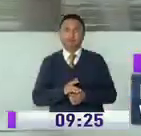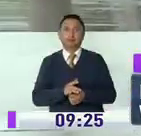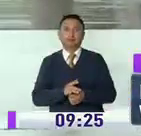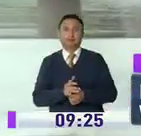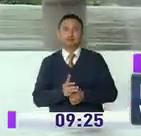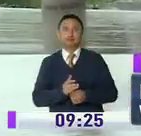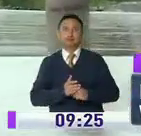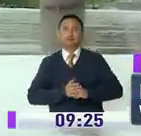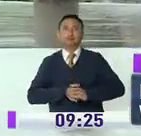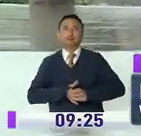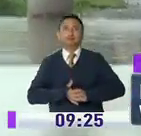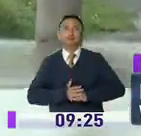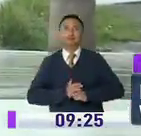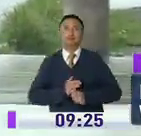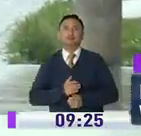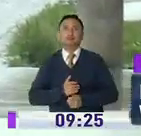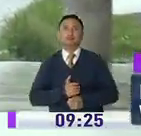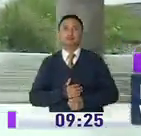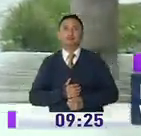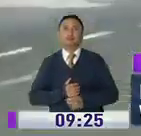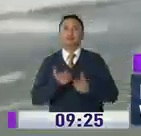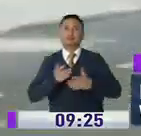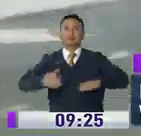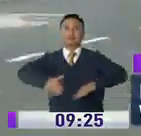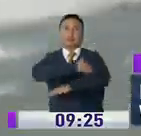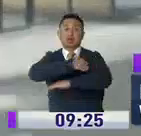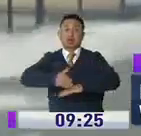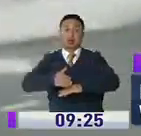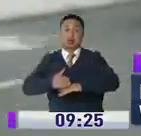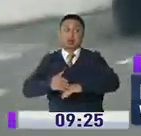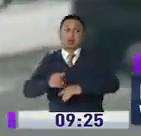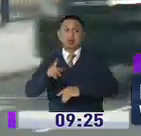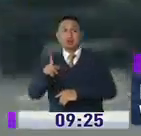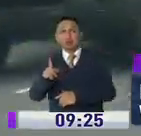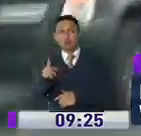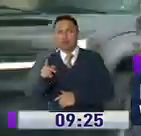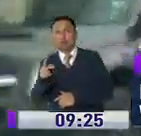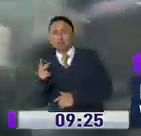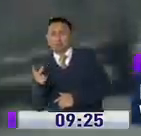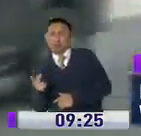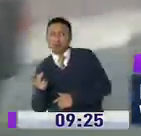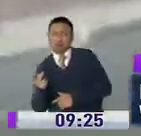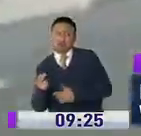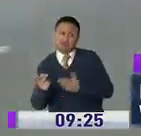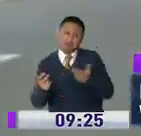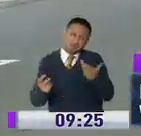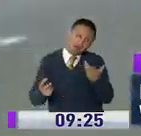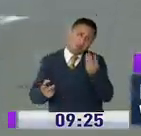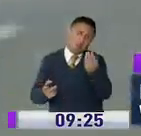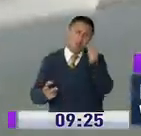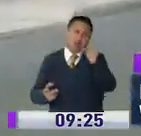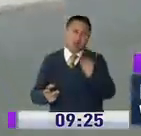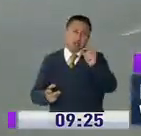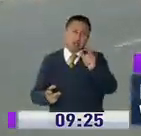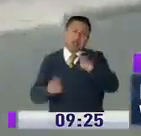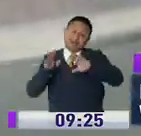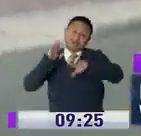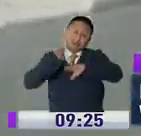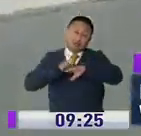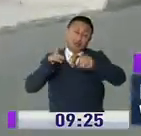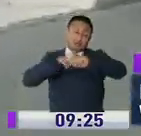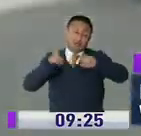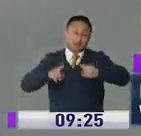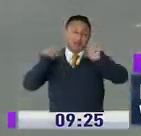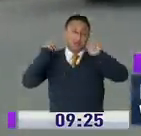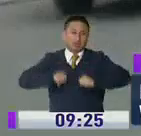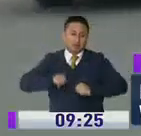Al igual que en otras ocasiones se constata que en las calles, a excepción de mínimos casos, por no decir nulos, hay personas que por diferentes motivos